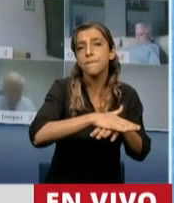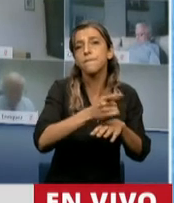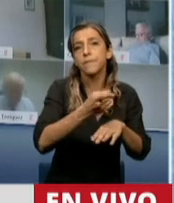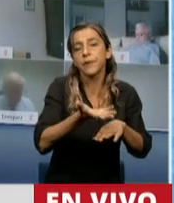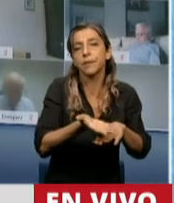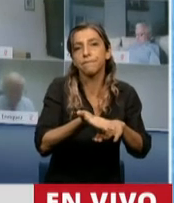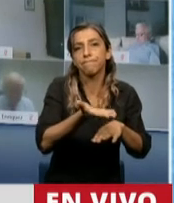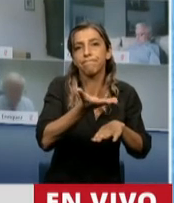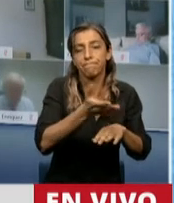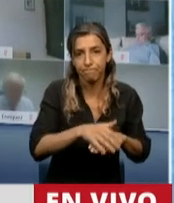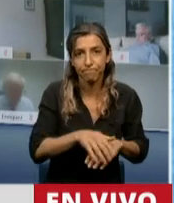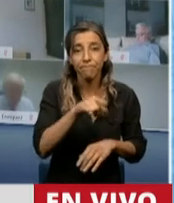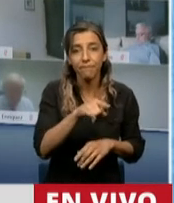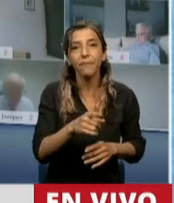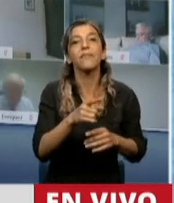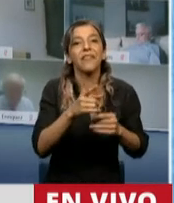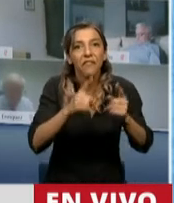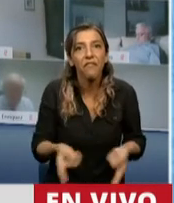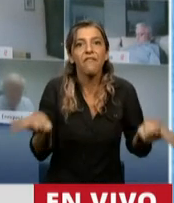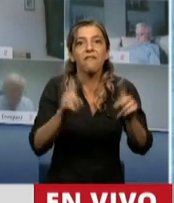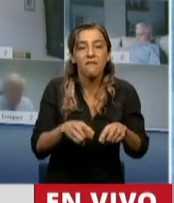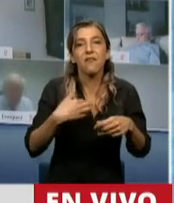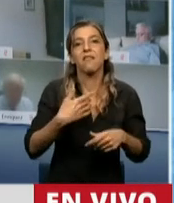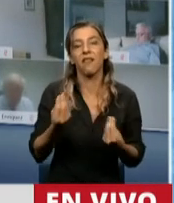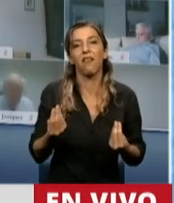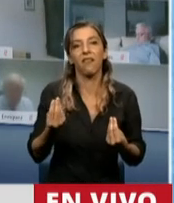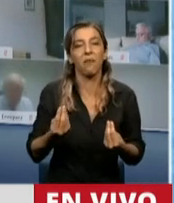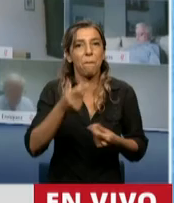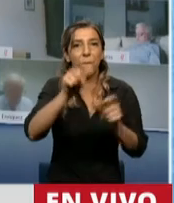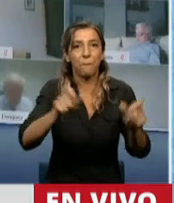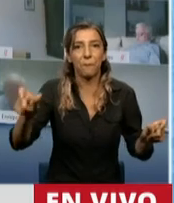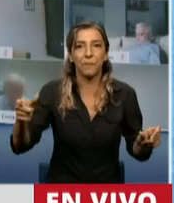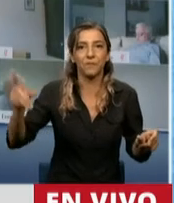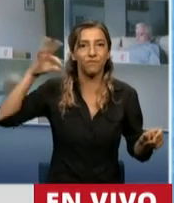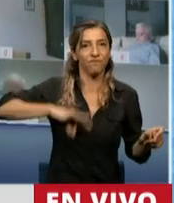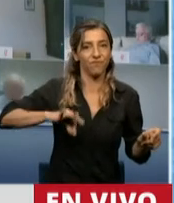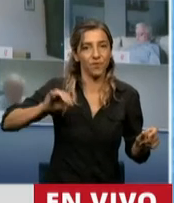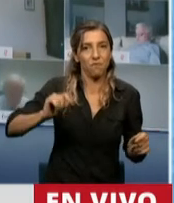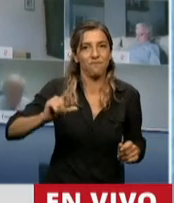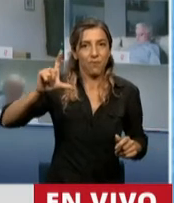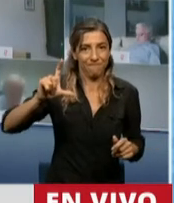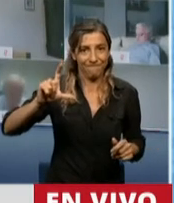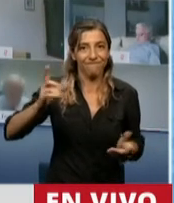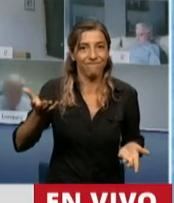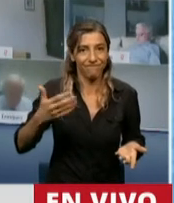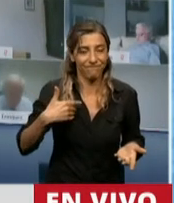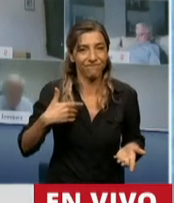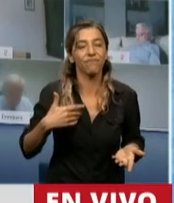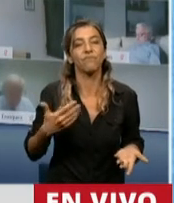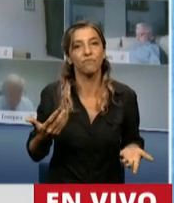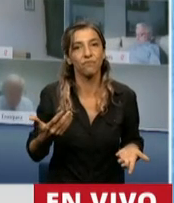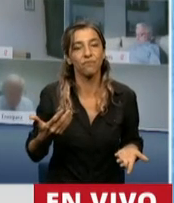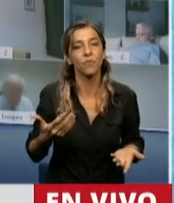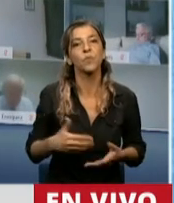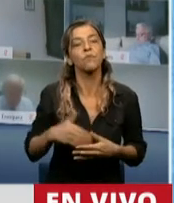permitió la recuperación del poder adquisitivo de las jubilaciones en esos tramos. Posteriormente, ya se relató acá,